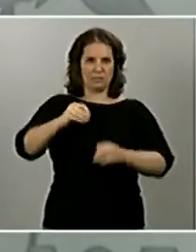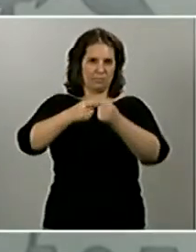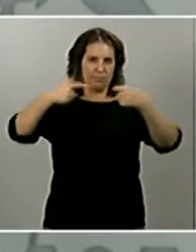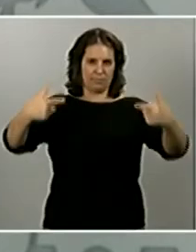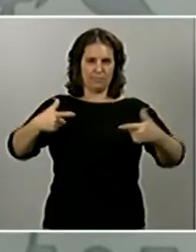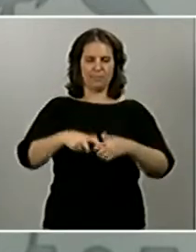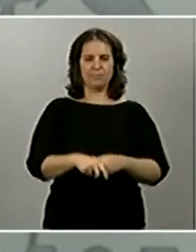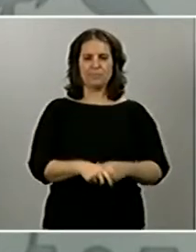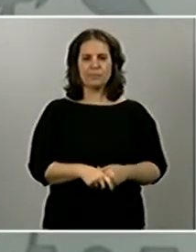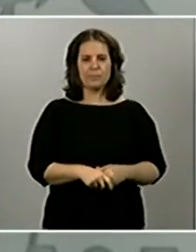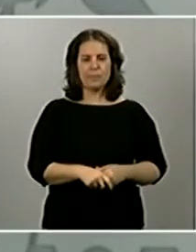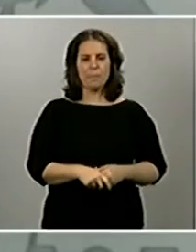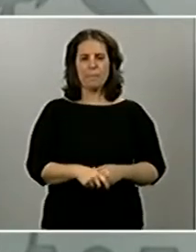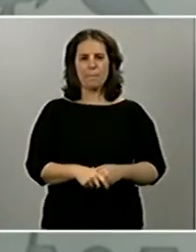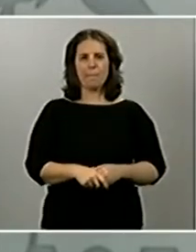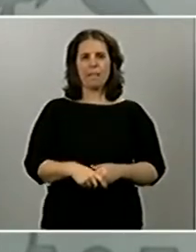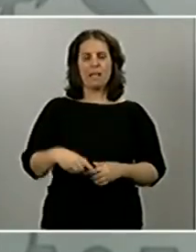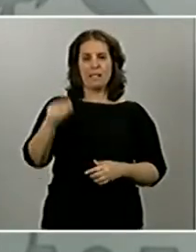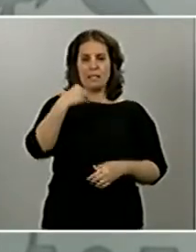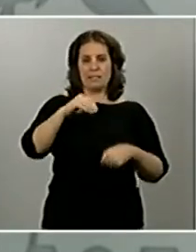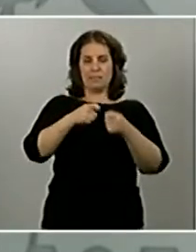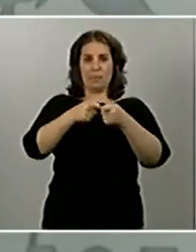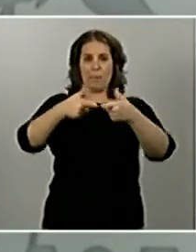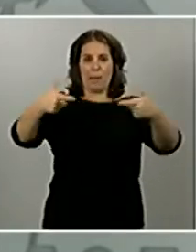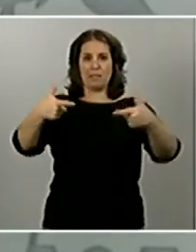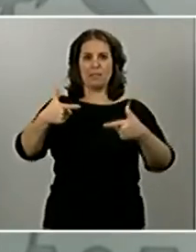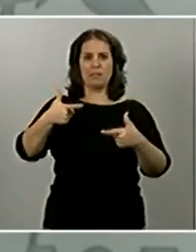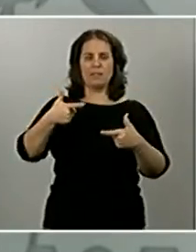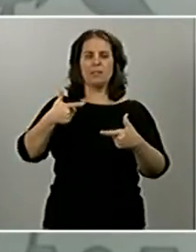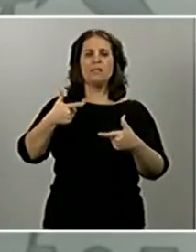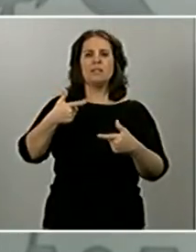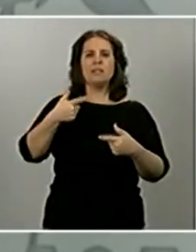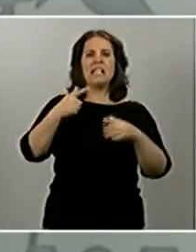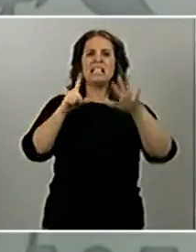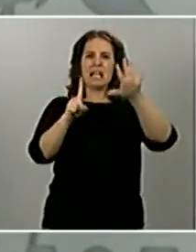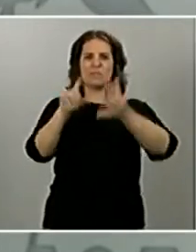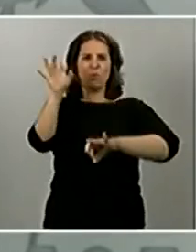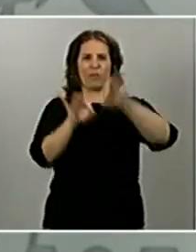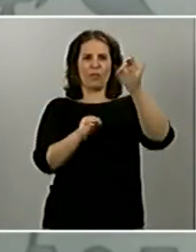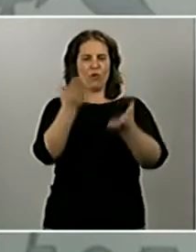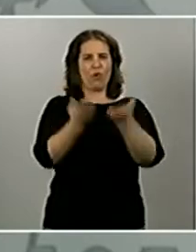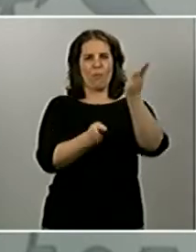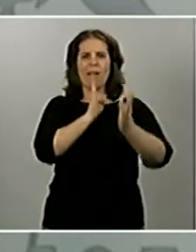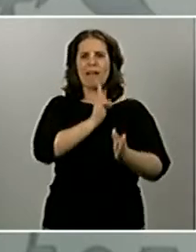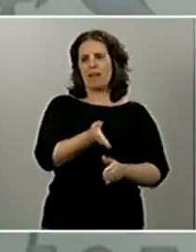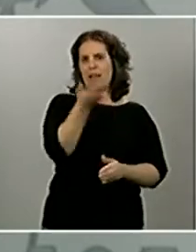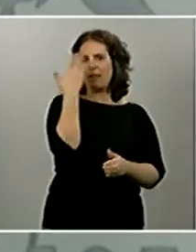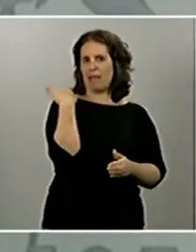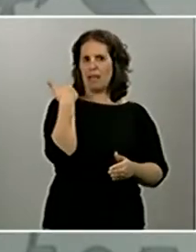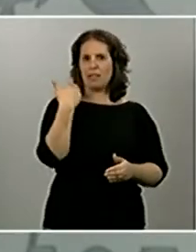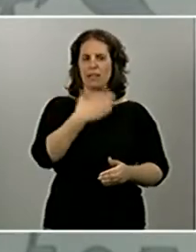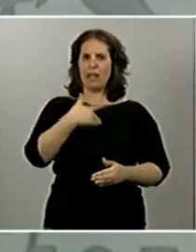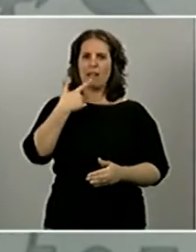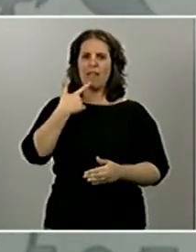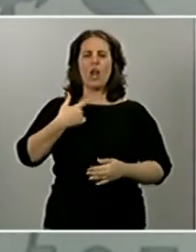incremento en el número de casos es hoy de un 6% respecto al de ayer, y esto confirma un día más la tendencia a la